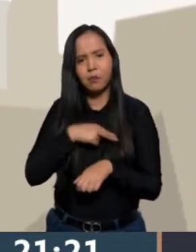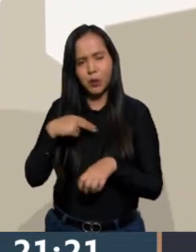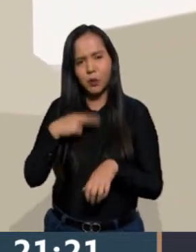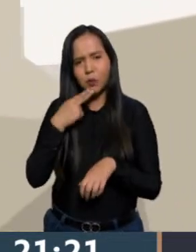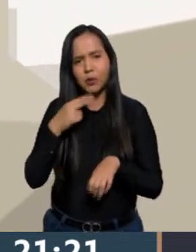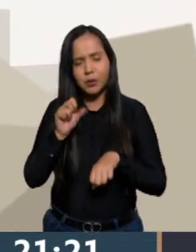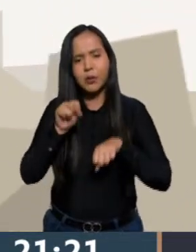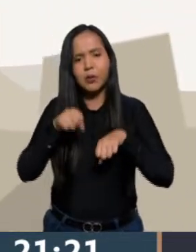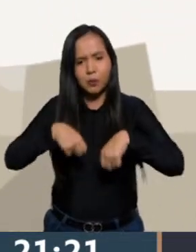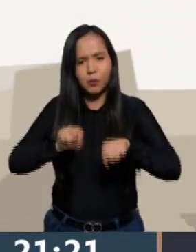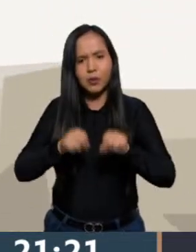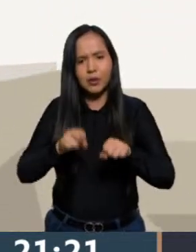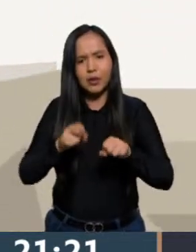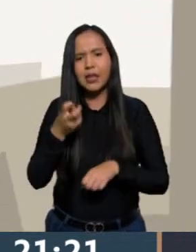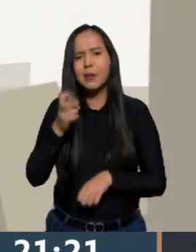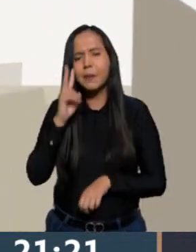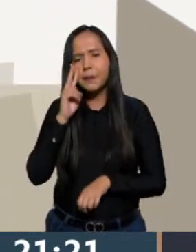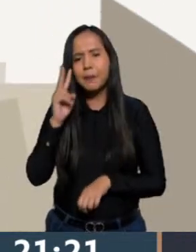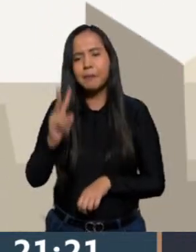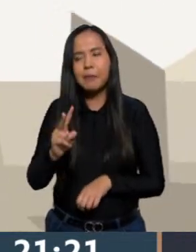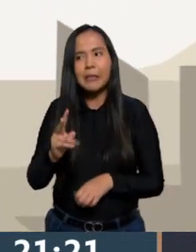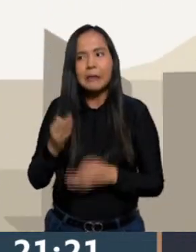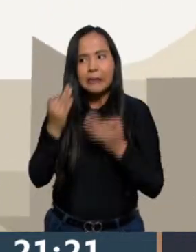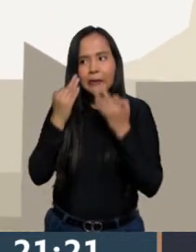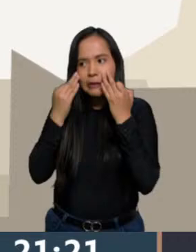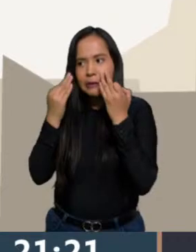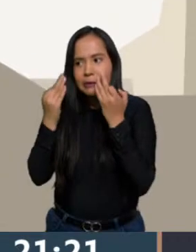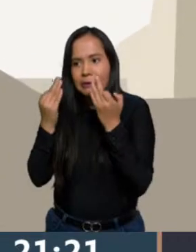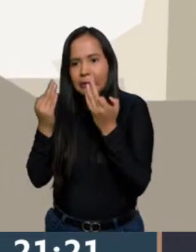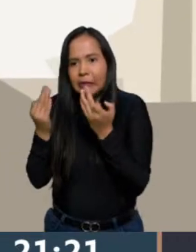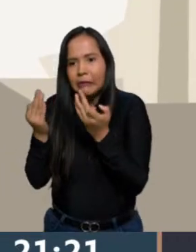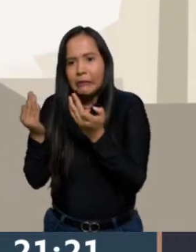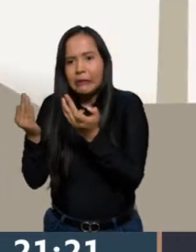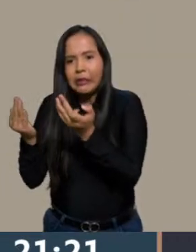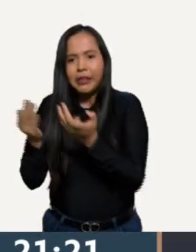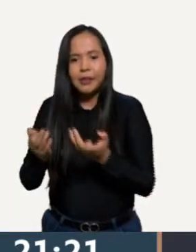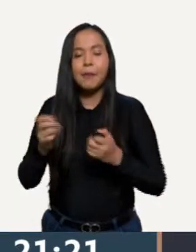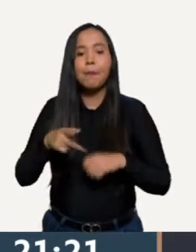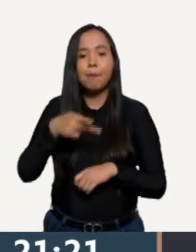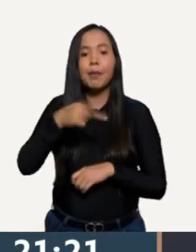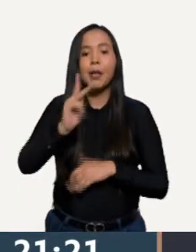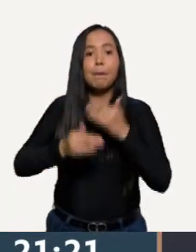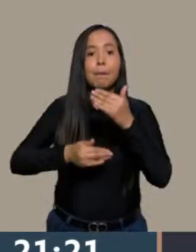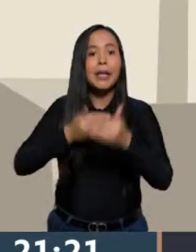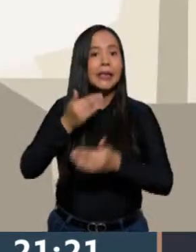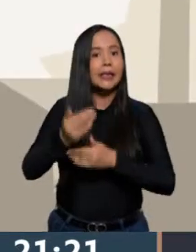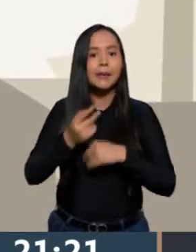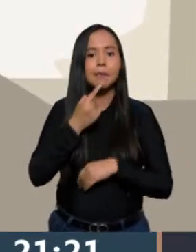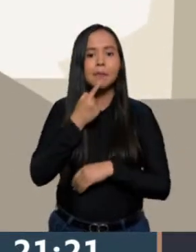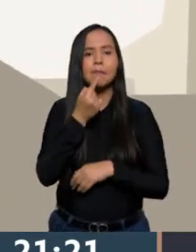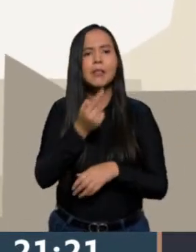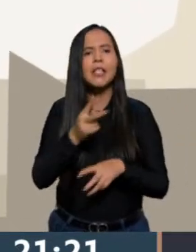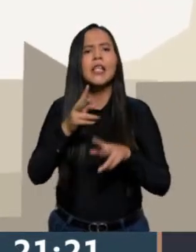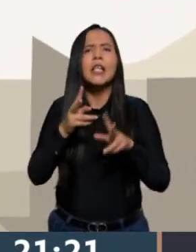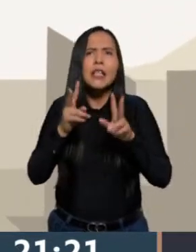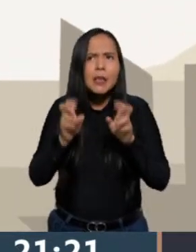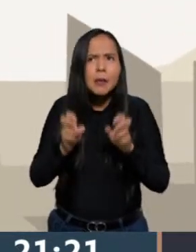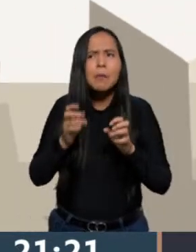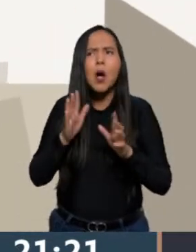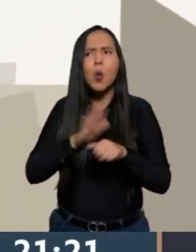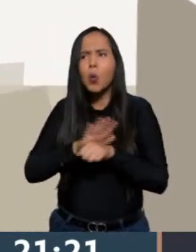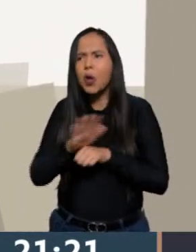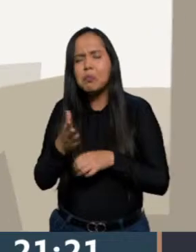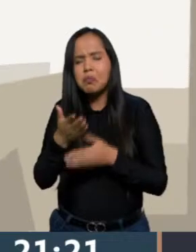bastante, ¿cómo decirlo? Pues atractivo, ¿no? Ya después, en ese momento todavía no se decía qué tipo de evento iba a ser, solo